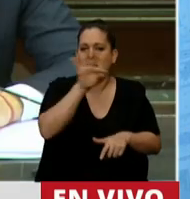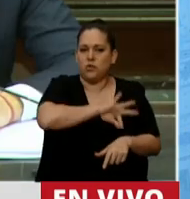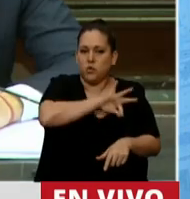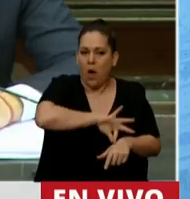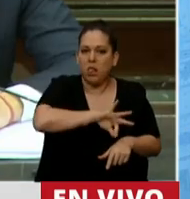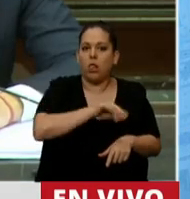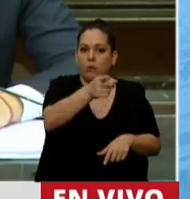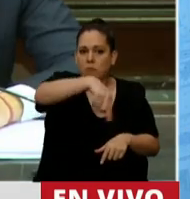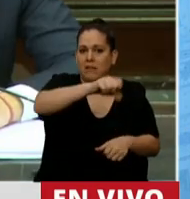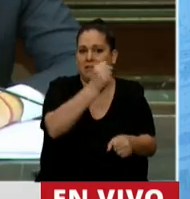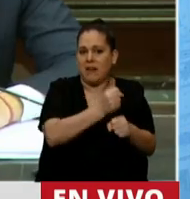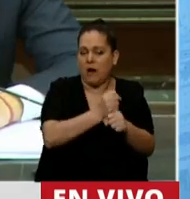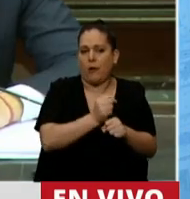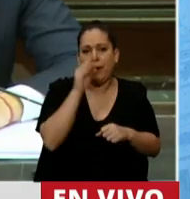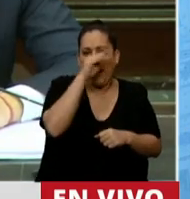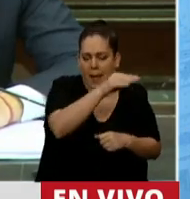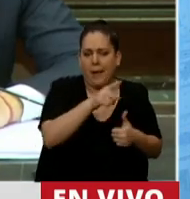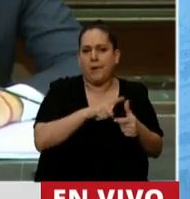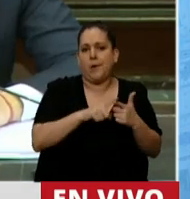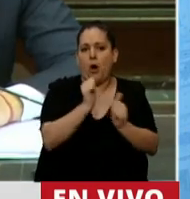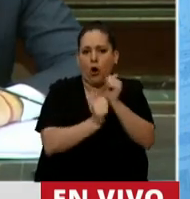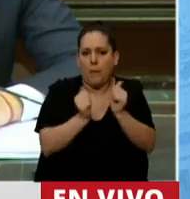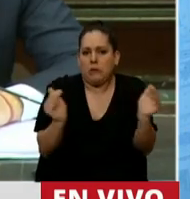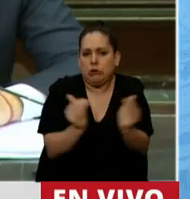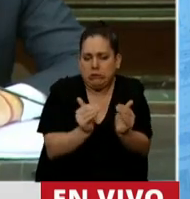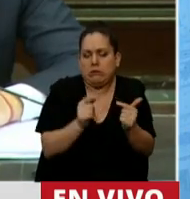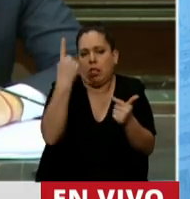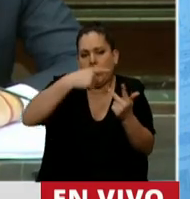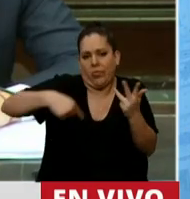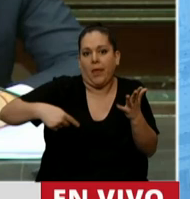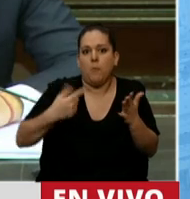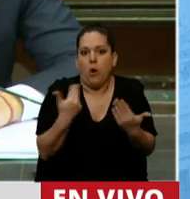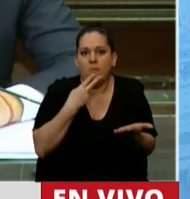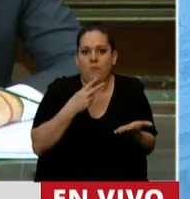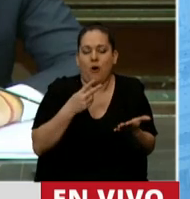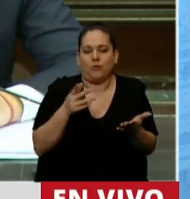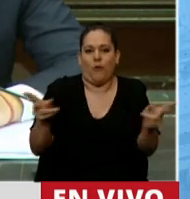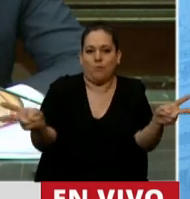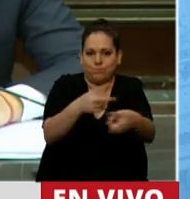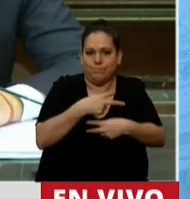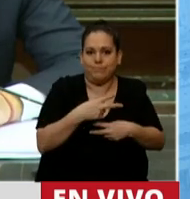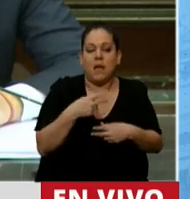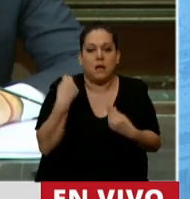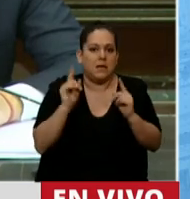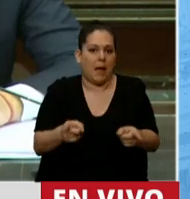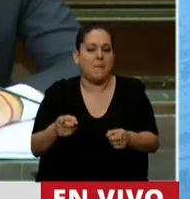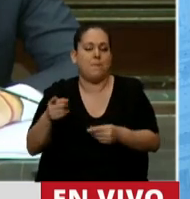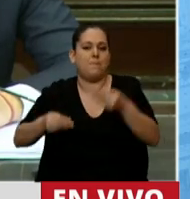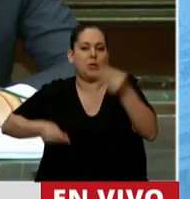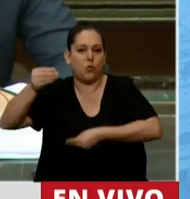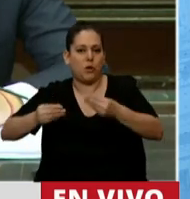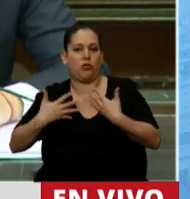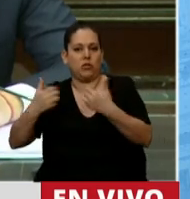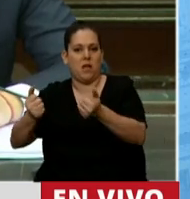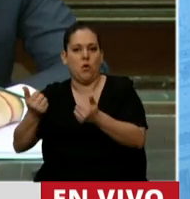porque son trabajadores informales, pequeños comerciantes que están arruinados, etc. Y por eso queremos, y para multiplicar, por supuesto, el presupuesto de salud, queremos que se